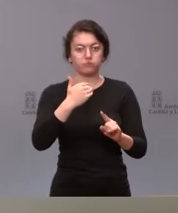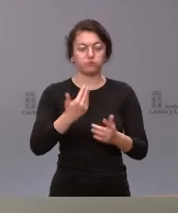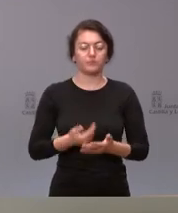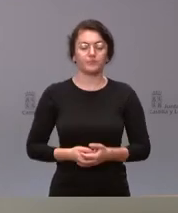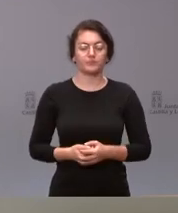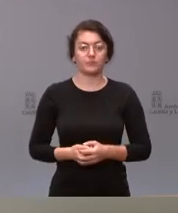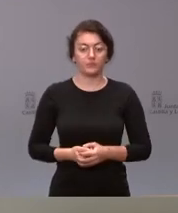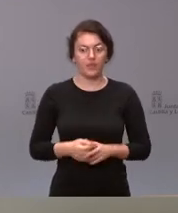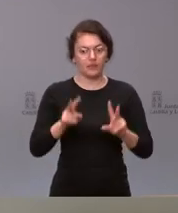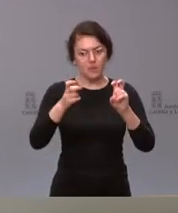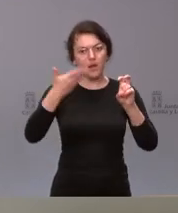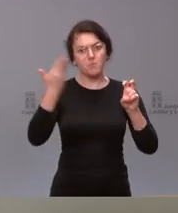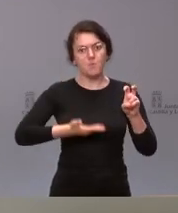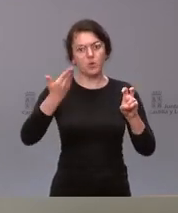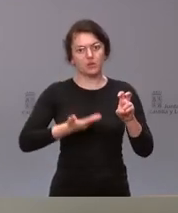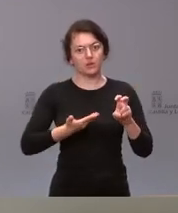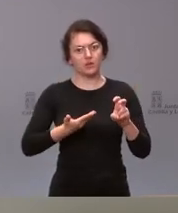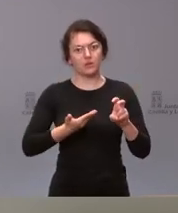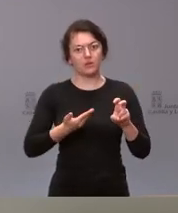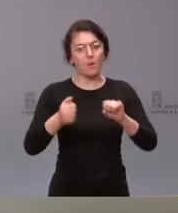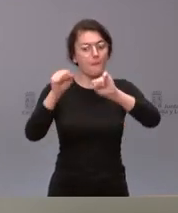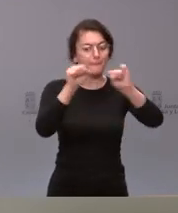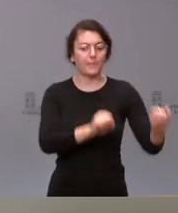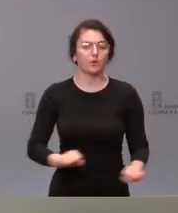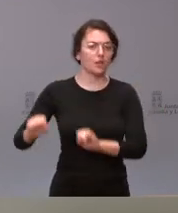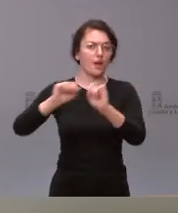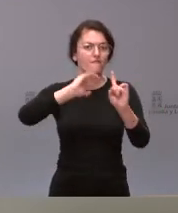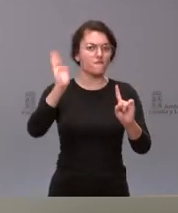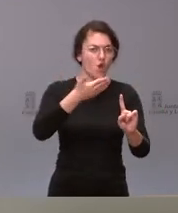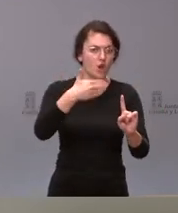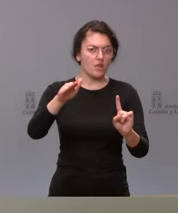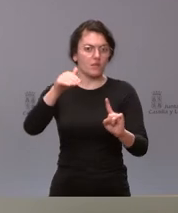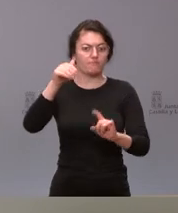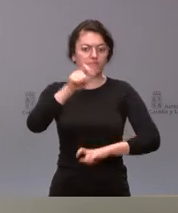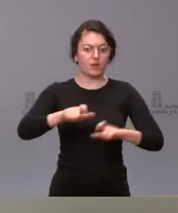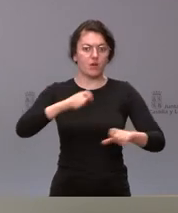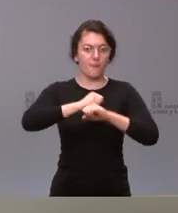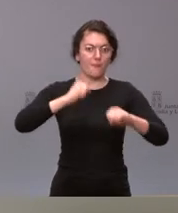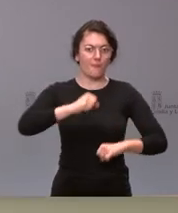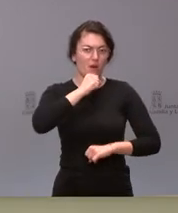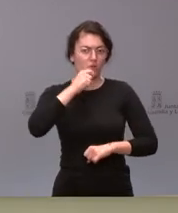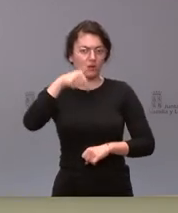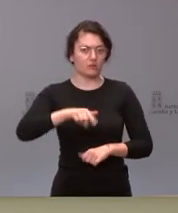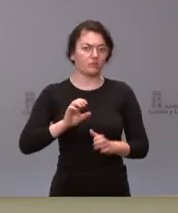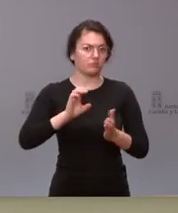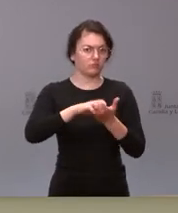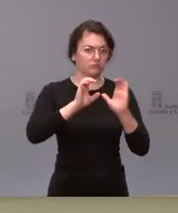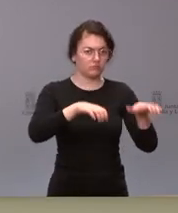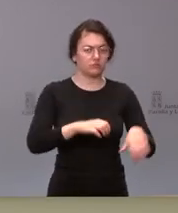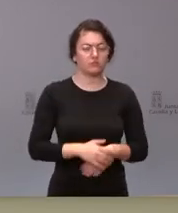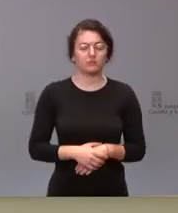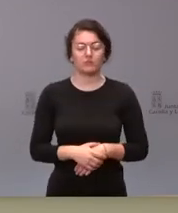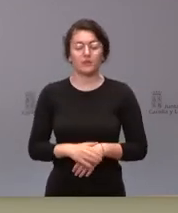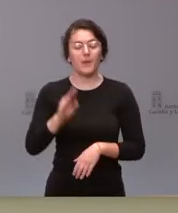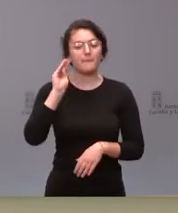que a nosotros es muy importante proteger de cualquier tipo de violencia también a las personas mayores de nuestra comunidad autónoma yo quería preguntar ustedes